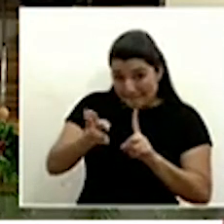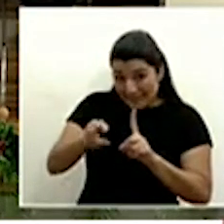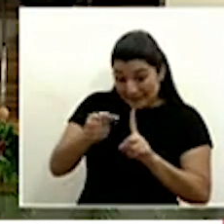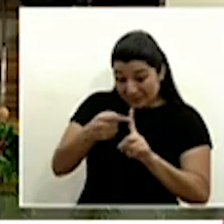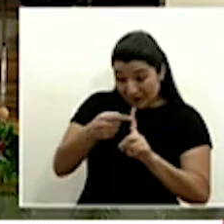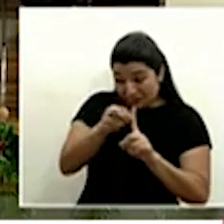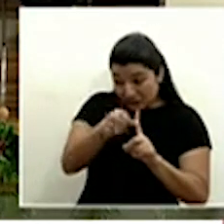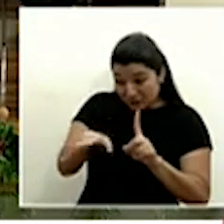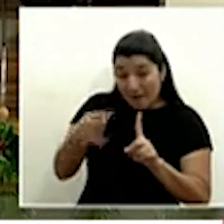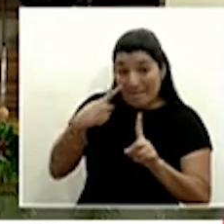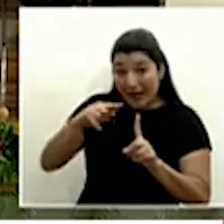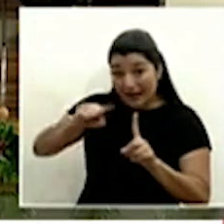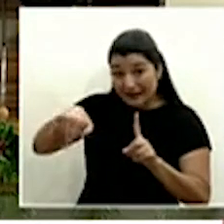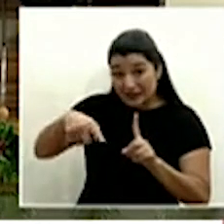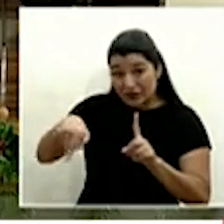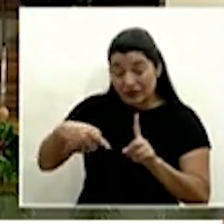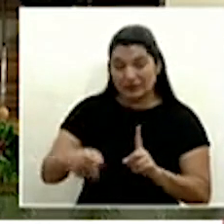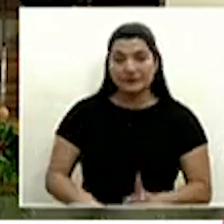epidemiológico